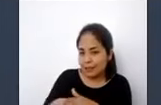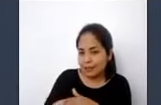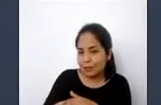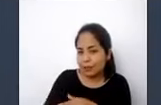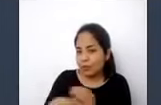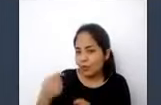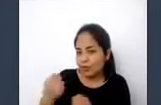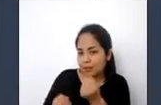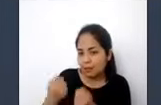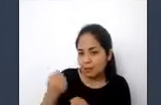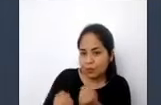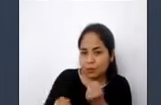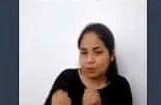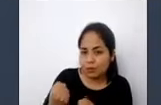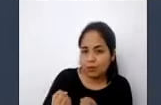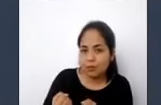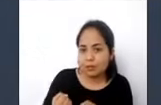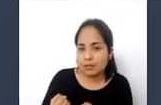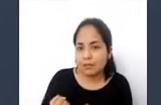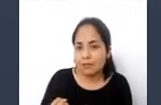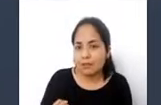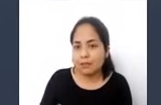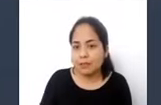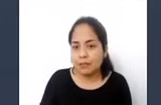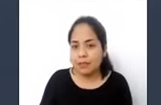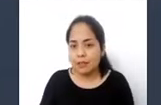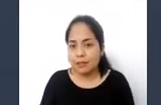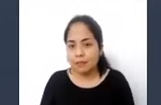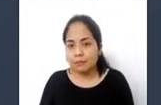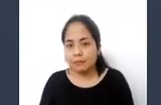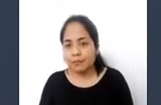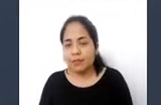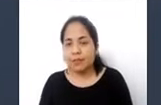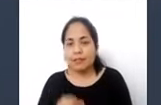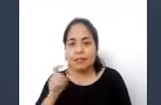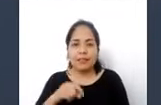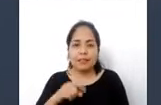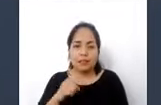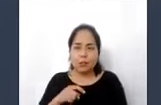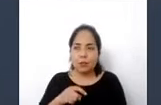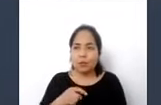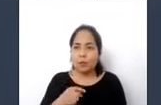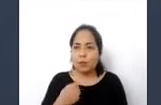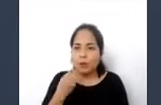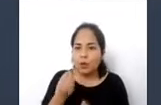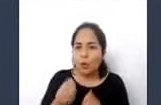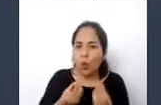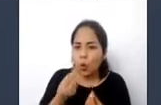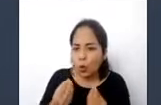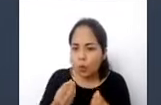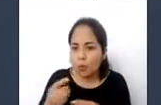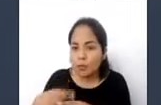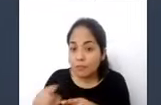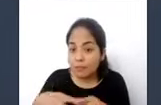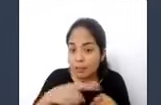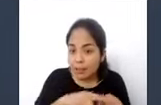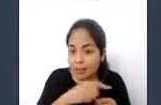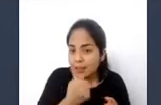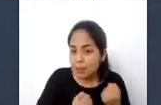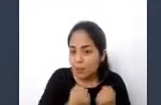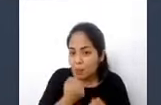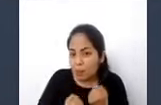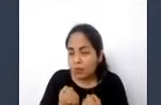revisión general de la totalidad de la cadena de transporte. De nada sirve que existan autobuses o trenes